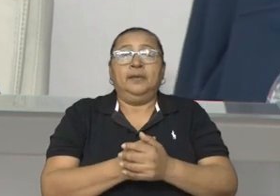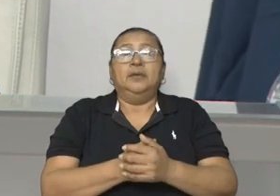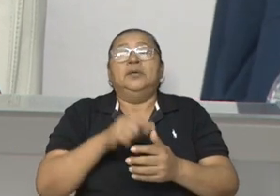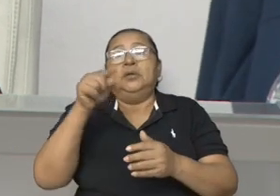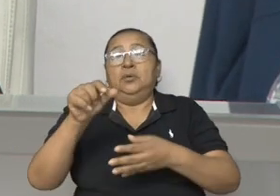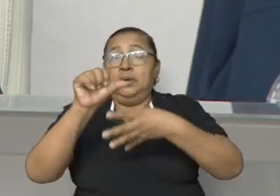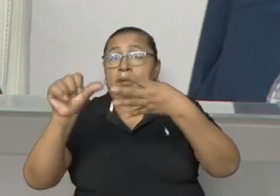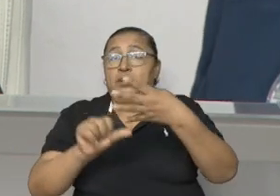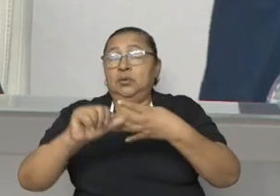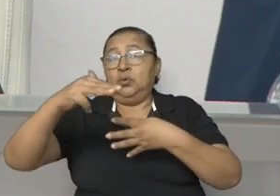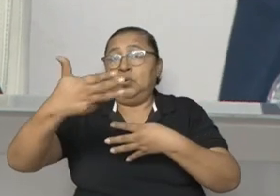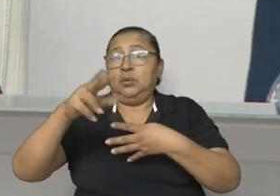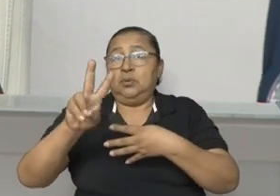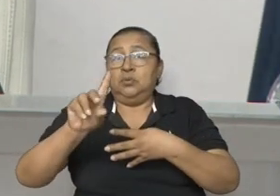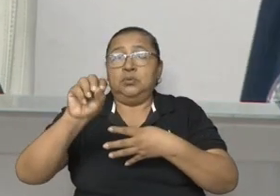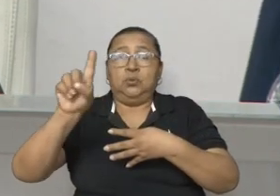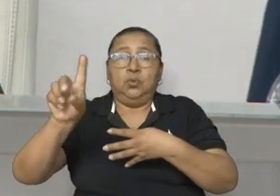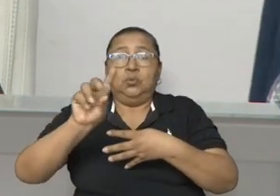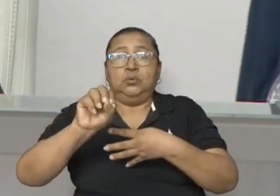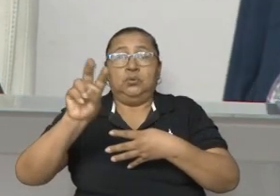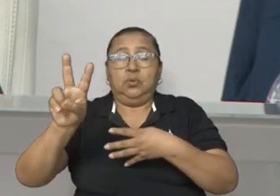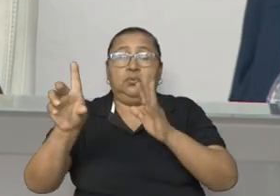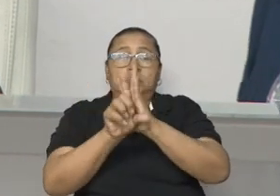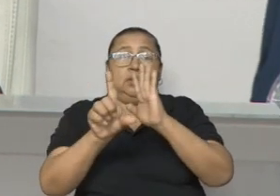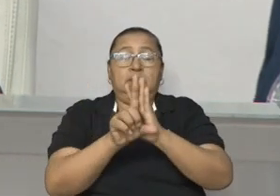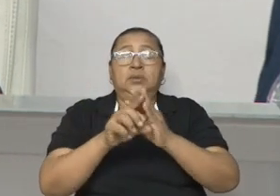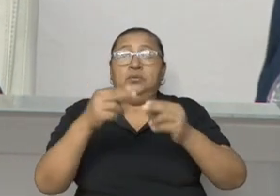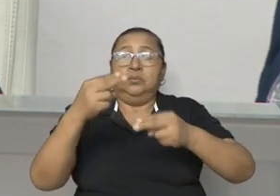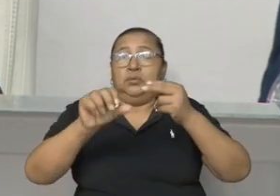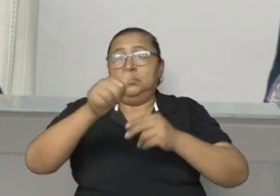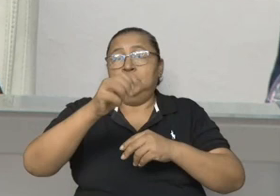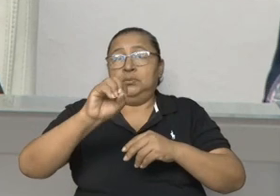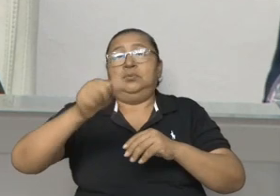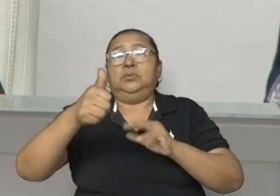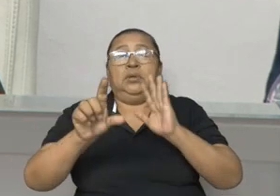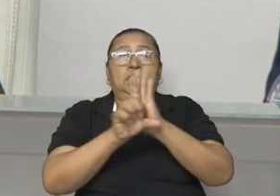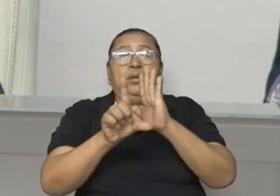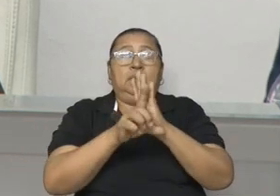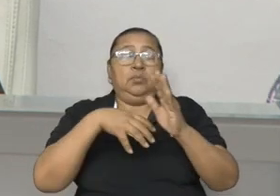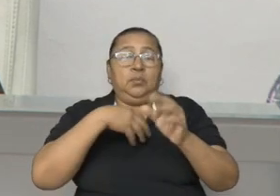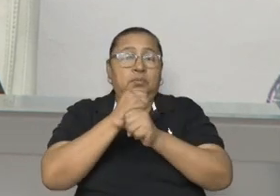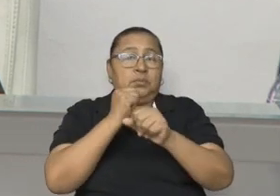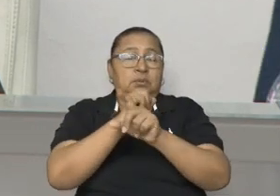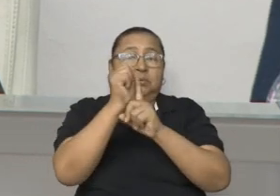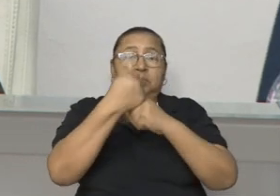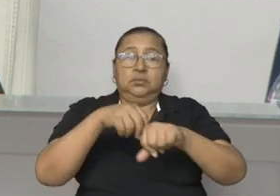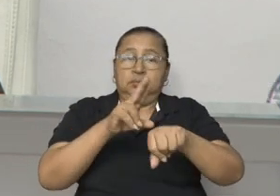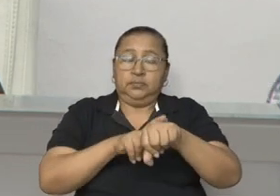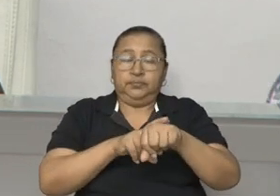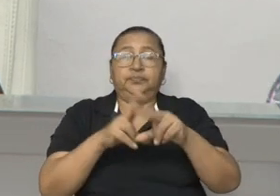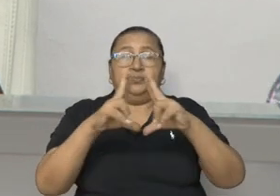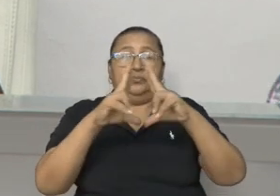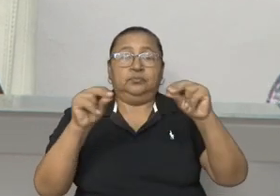y los artículos 92, 101 y 102 de la ley número 606, ley orgánica del Poder Legislativo de la